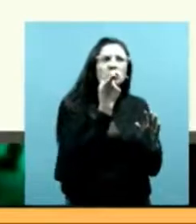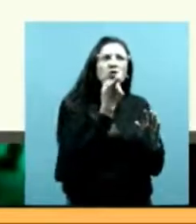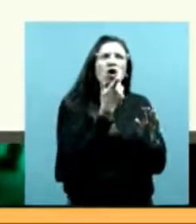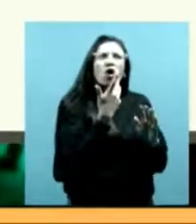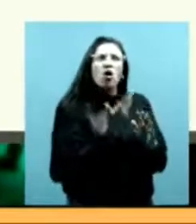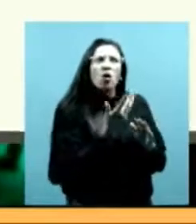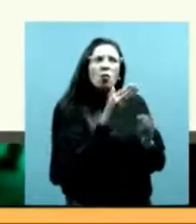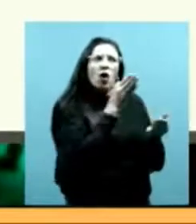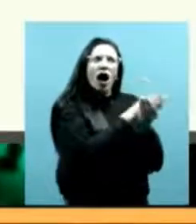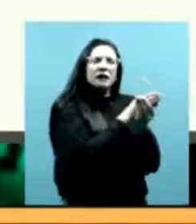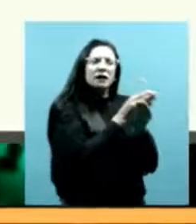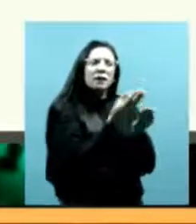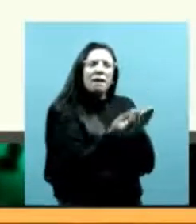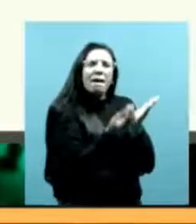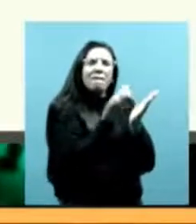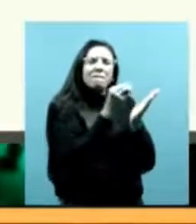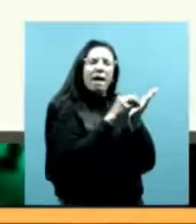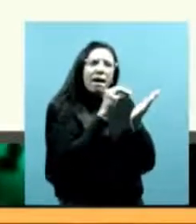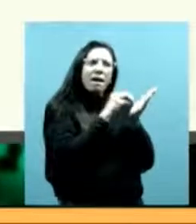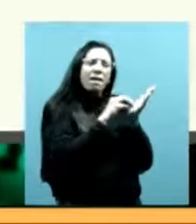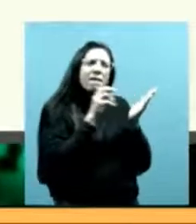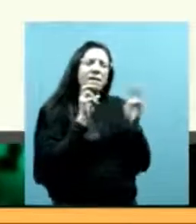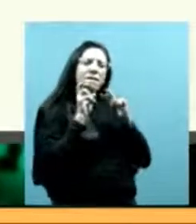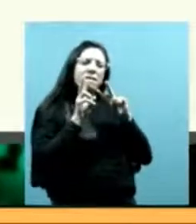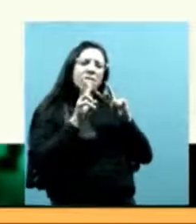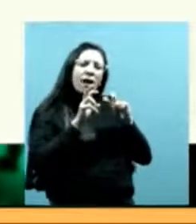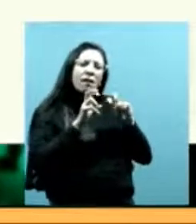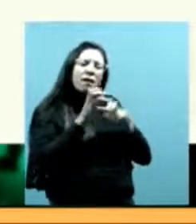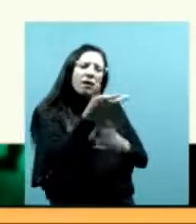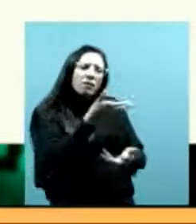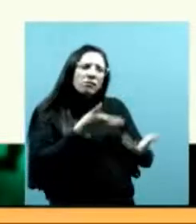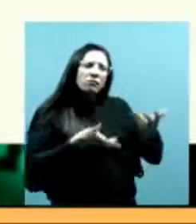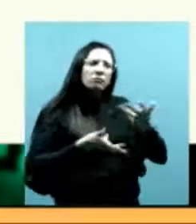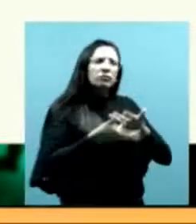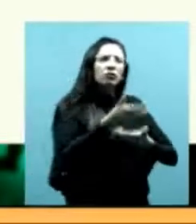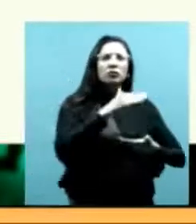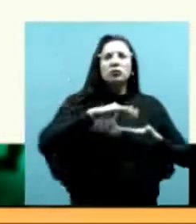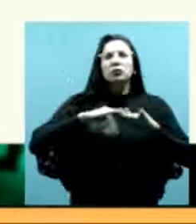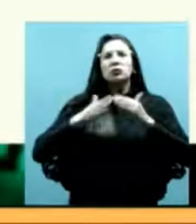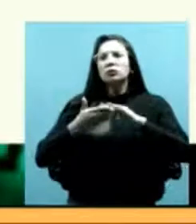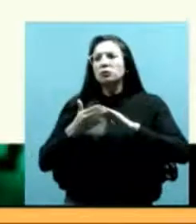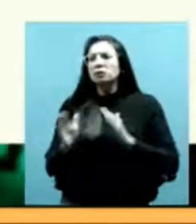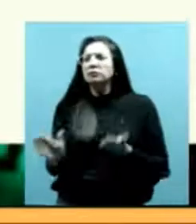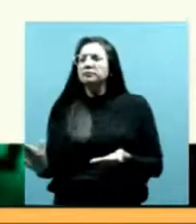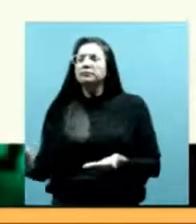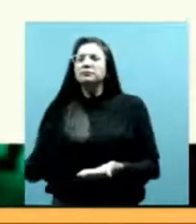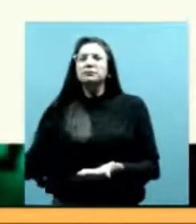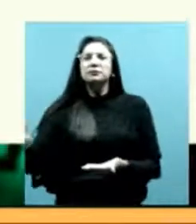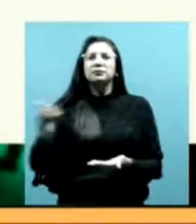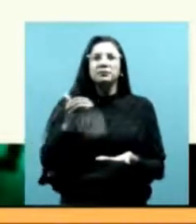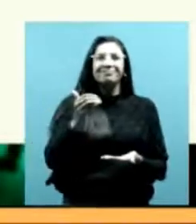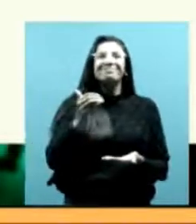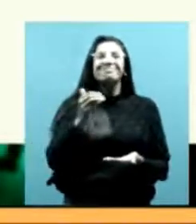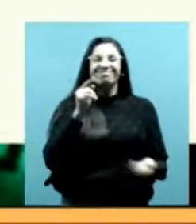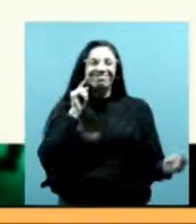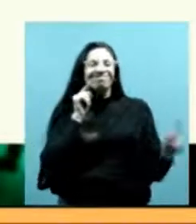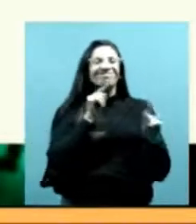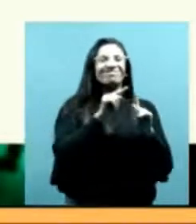para el trabajo en colaboración con las comunidades y ahí el desafío es